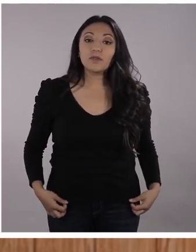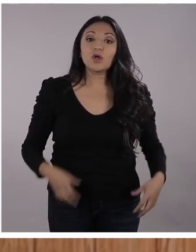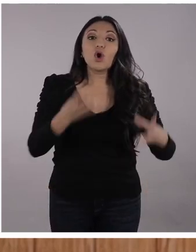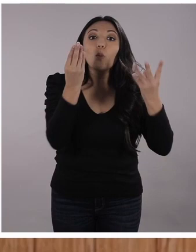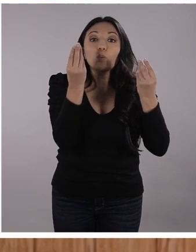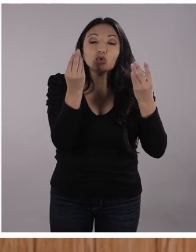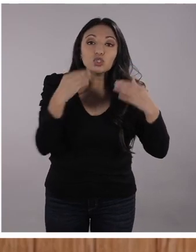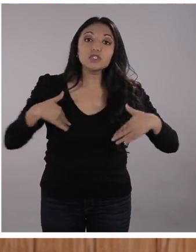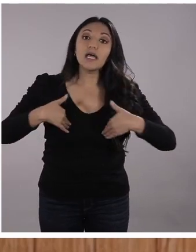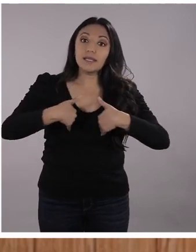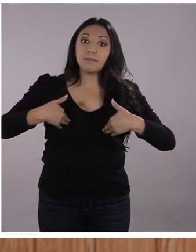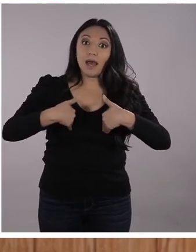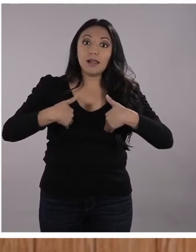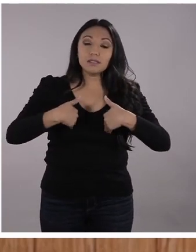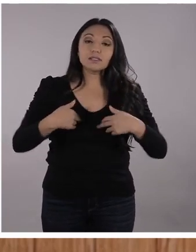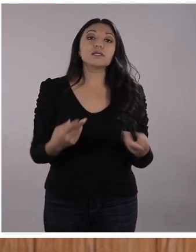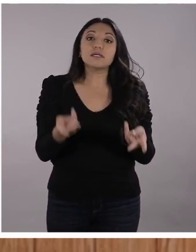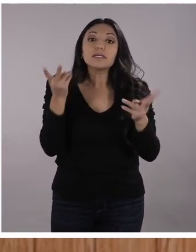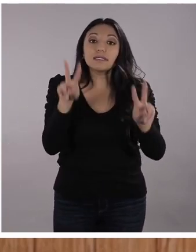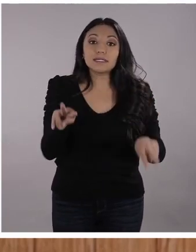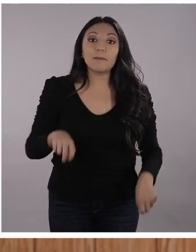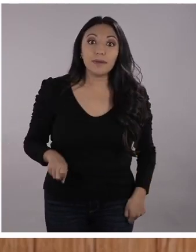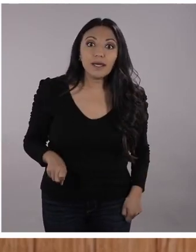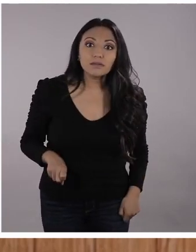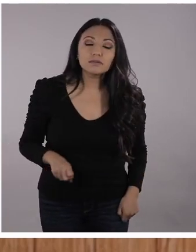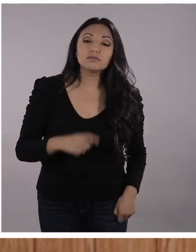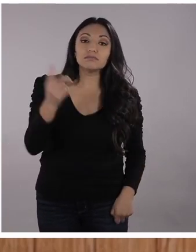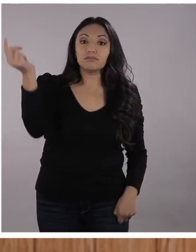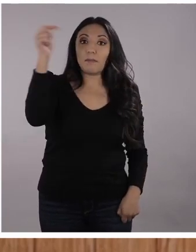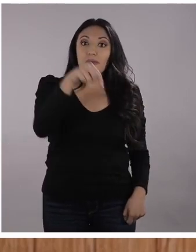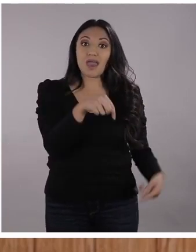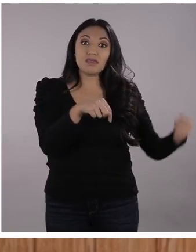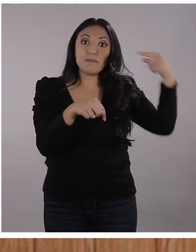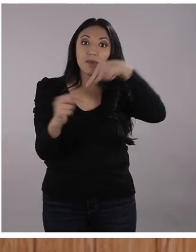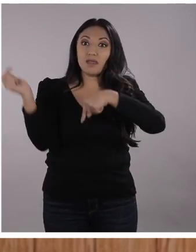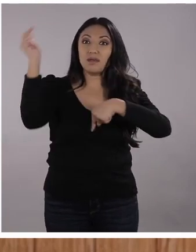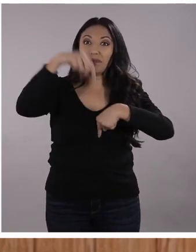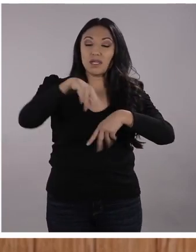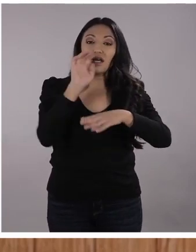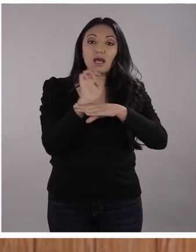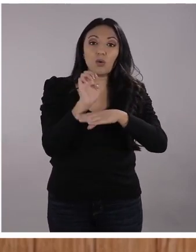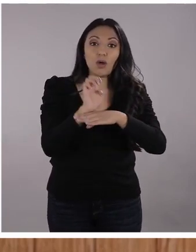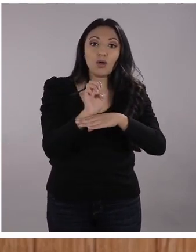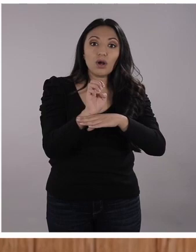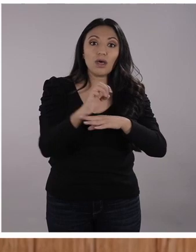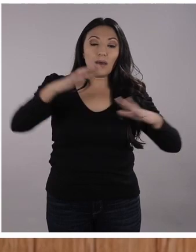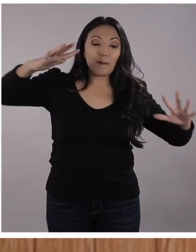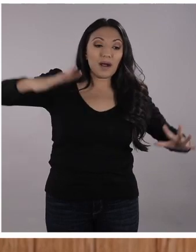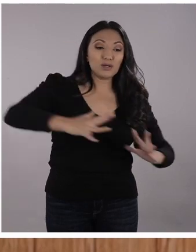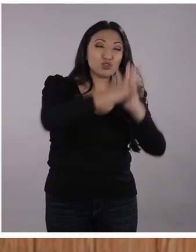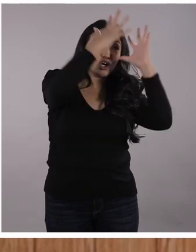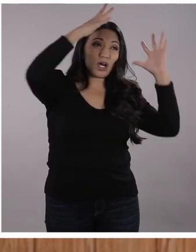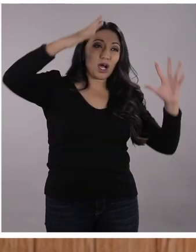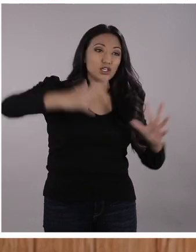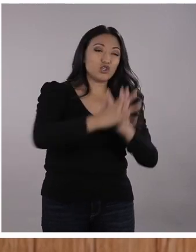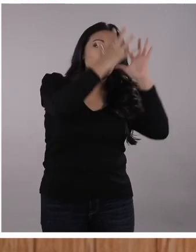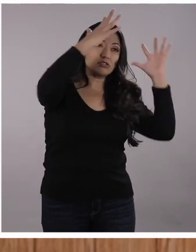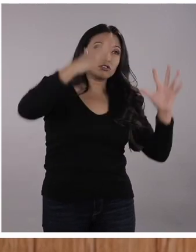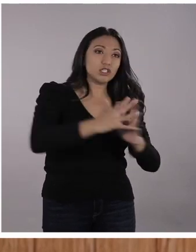se nutren, viven y disfrutan de lo que producen las corrientes marinas. ¡Es